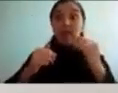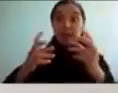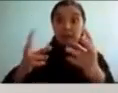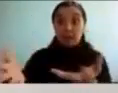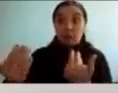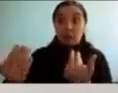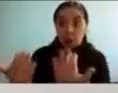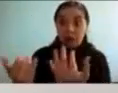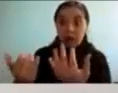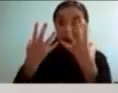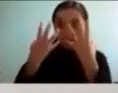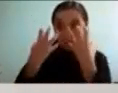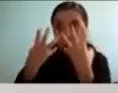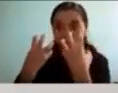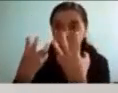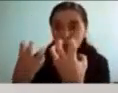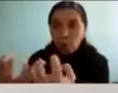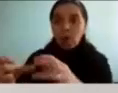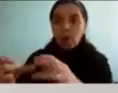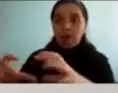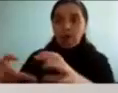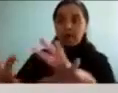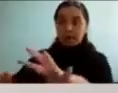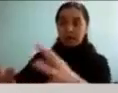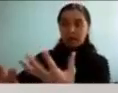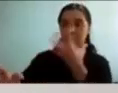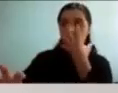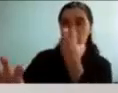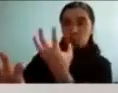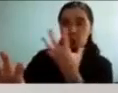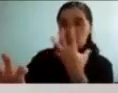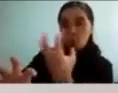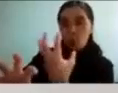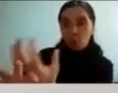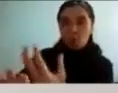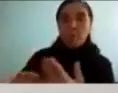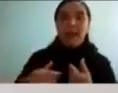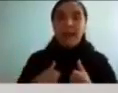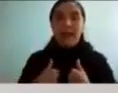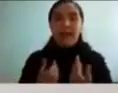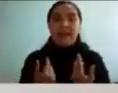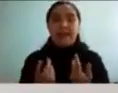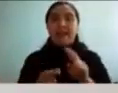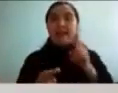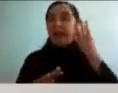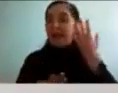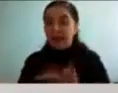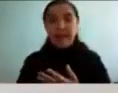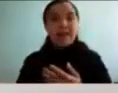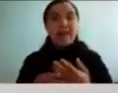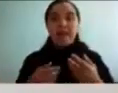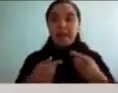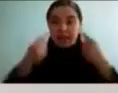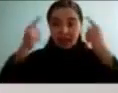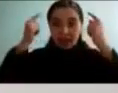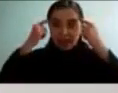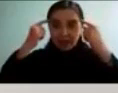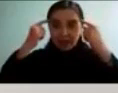tiene que tener esa capacidad para realmente generar una gran cantidad de dopamina